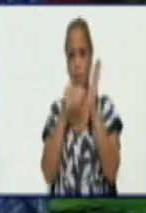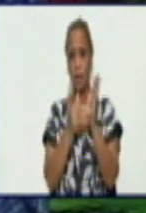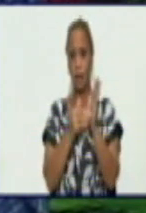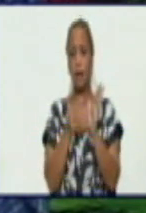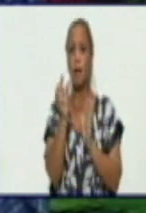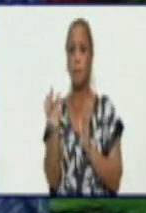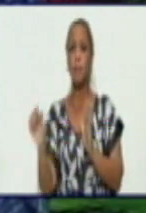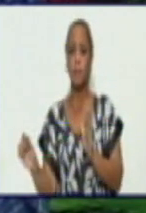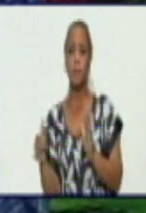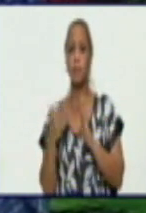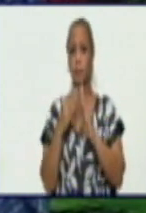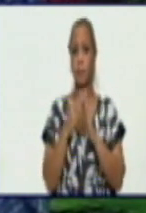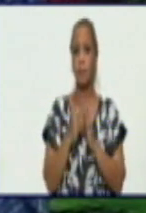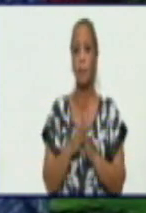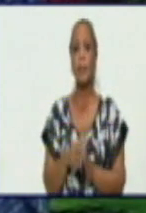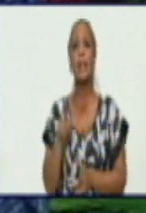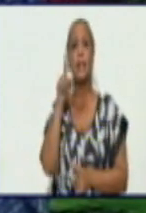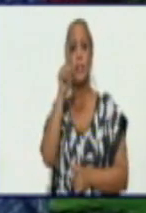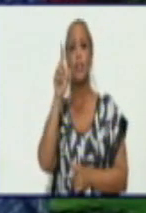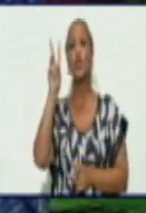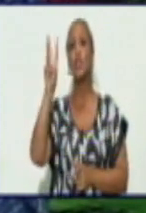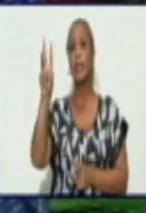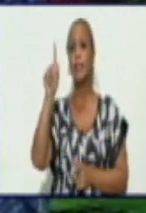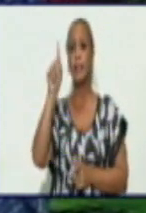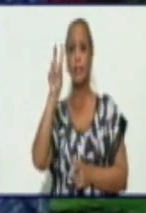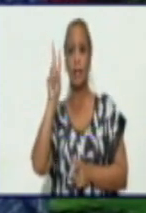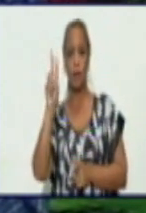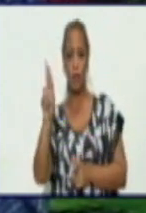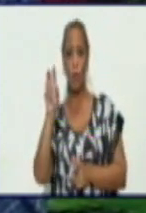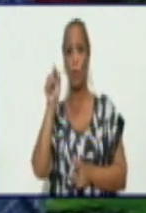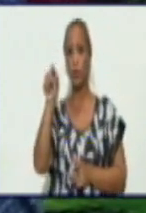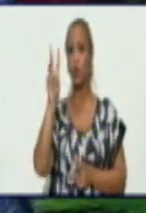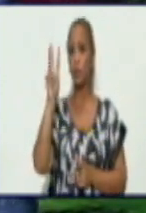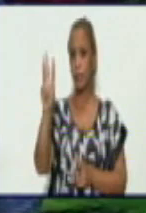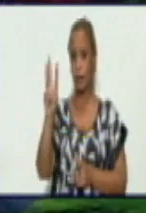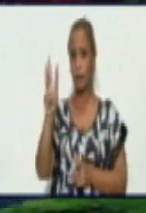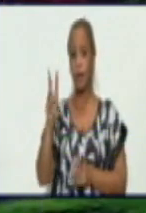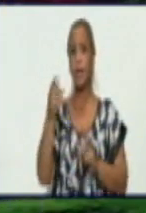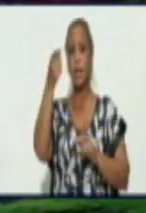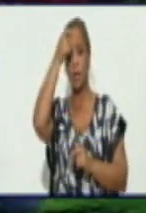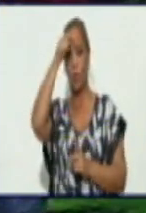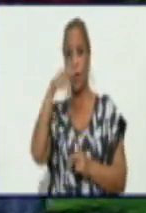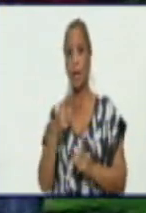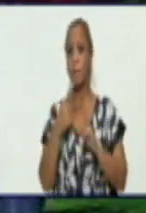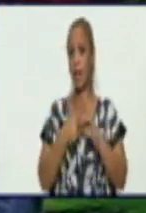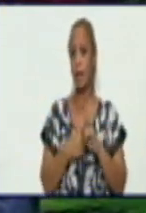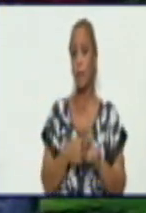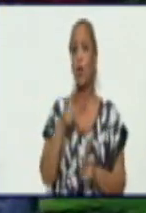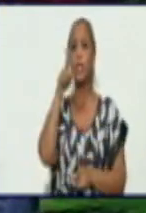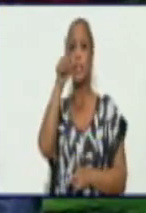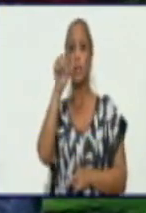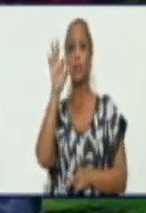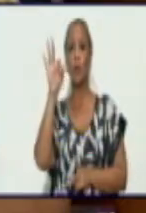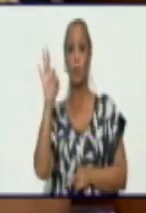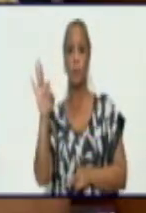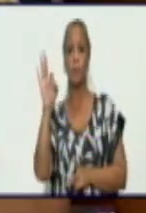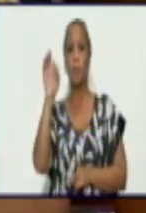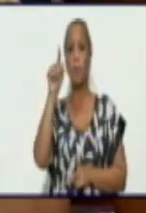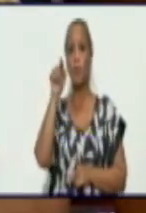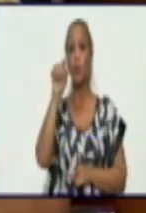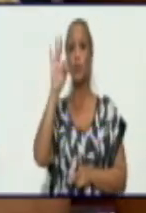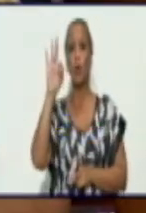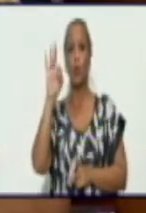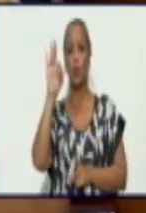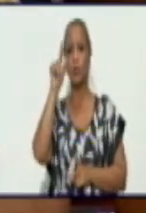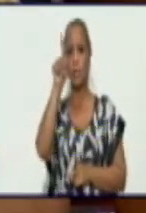132.3, Jiguaní 103.8, vayamos, que había estado por debajo de 100 en esta misma